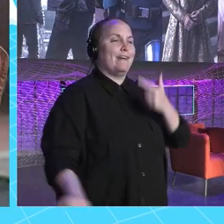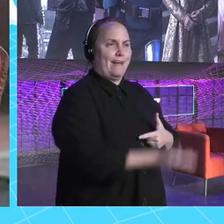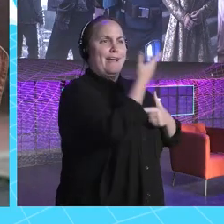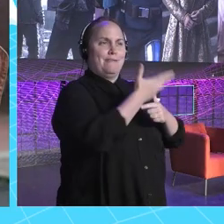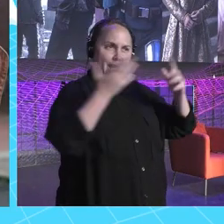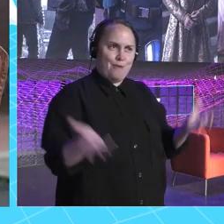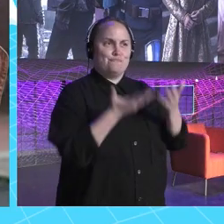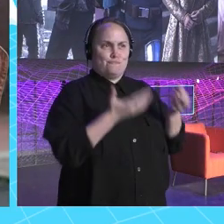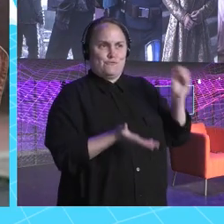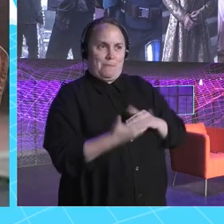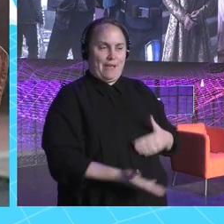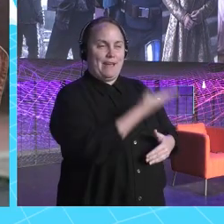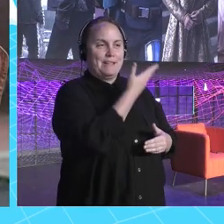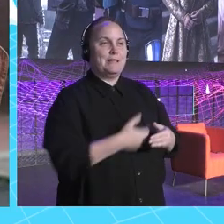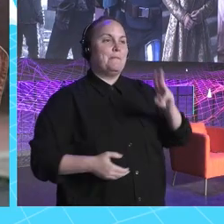un poco de Pedro Pascal!